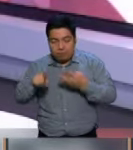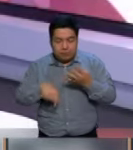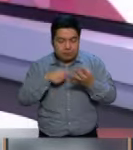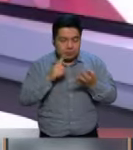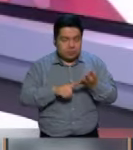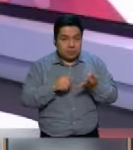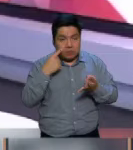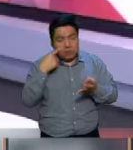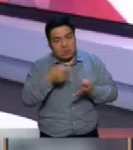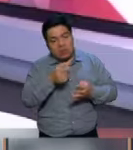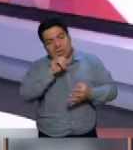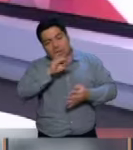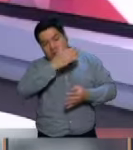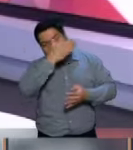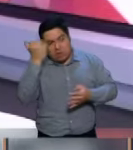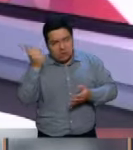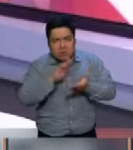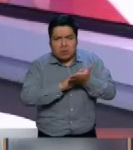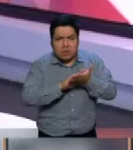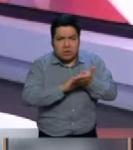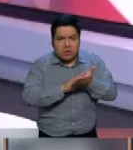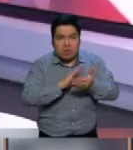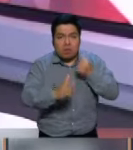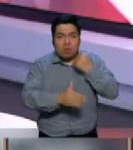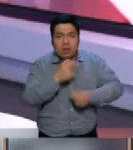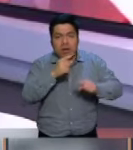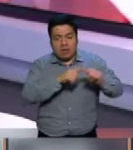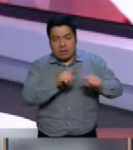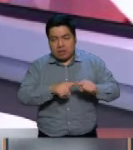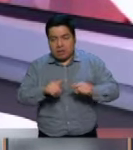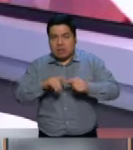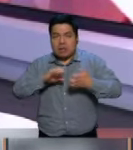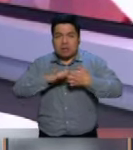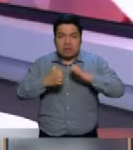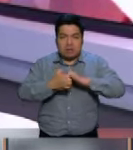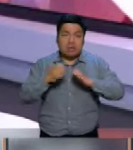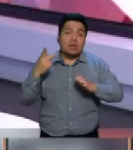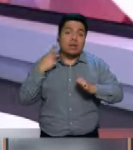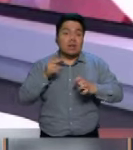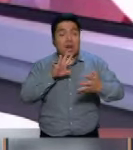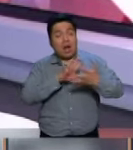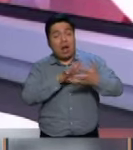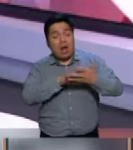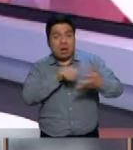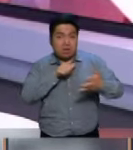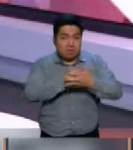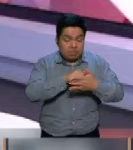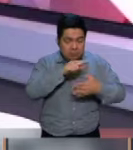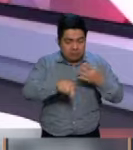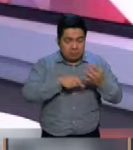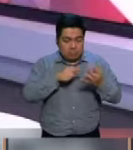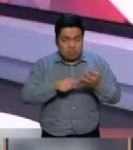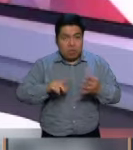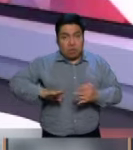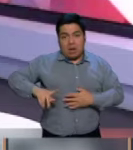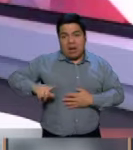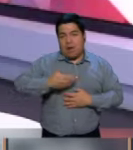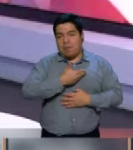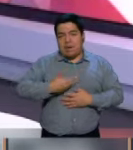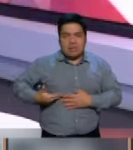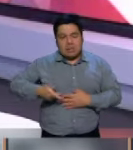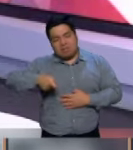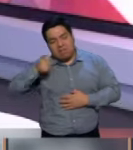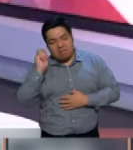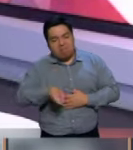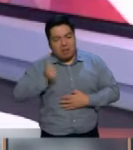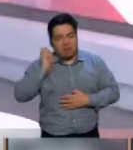presunción de inocencia para mandar a la cárcel a los enemigos políticos y crear una presidencia imperial que perdone a los